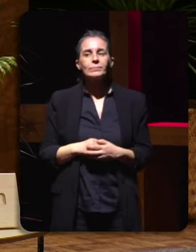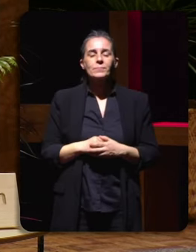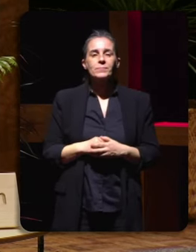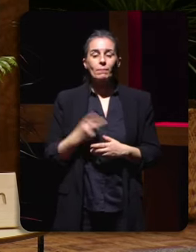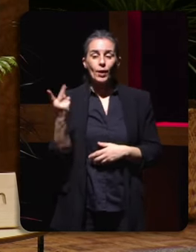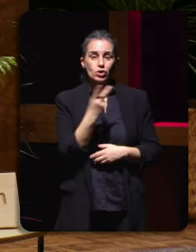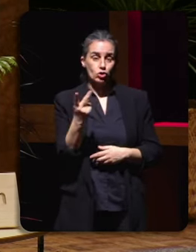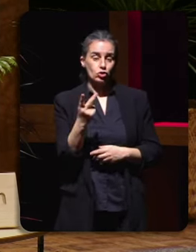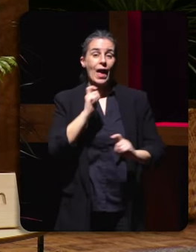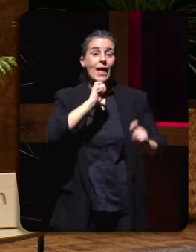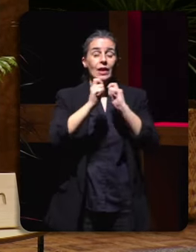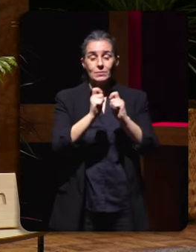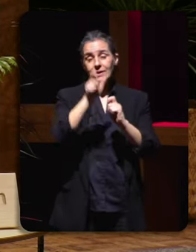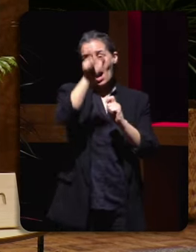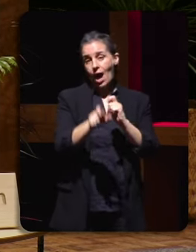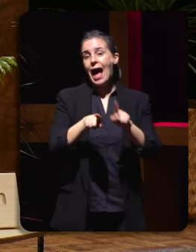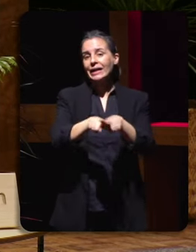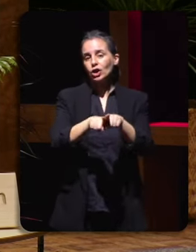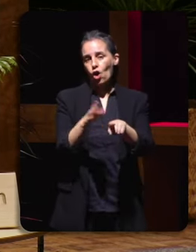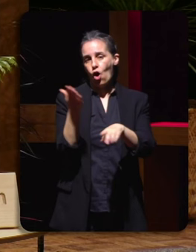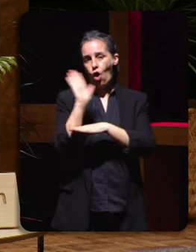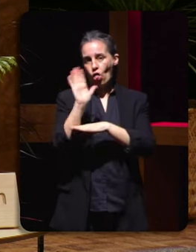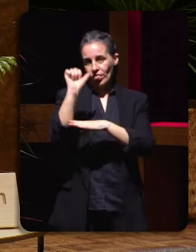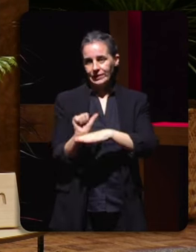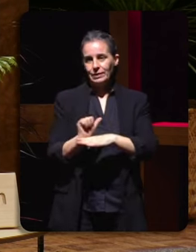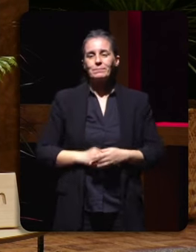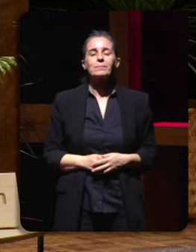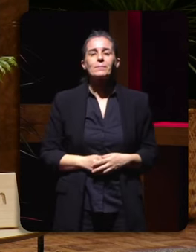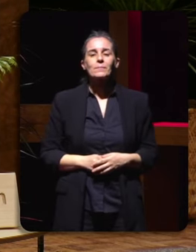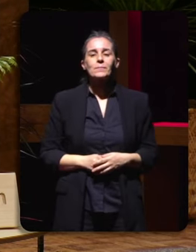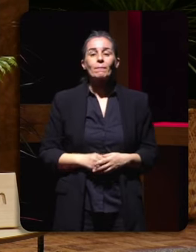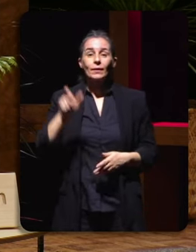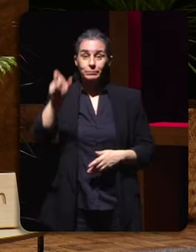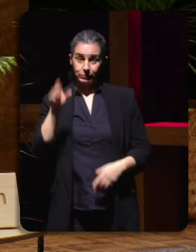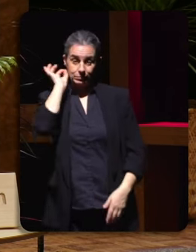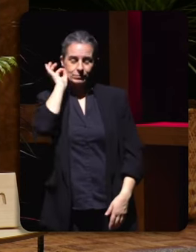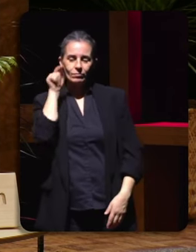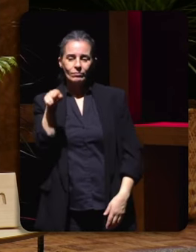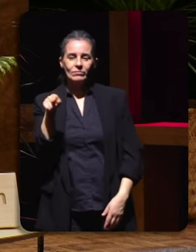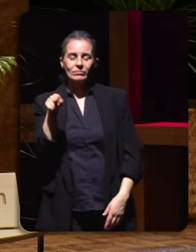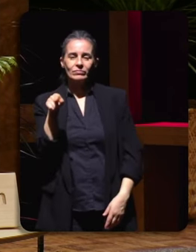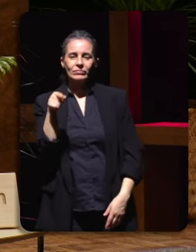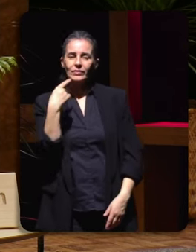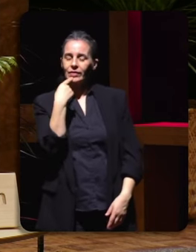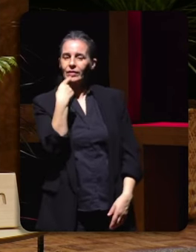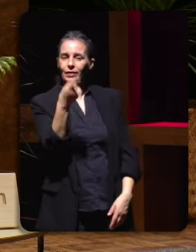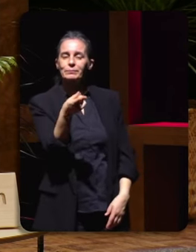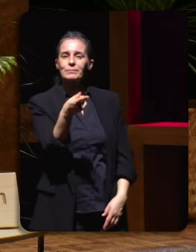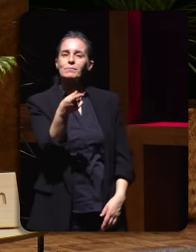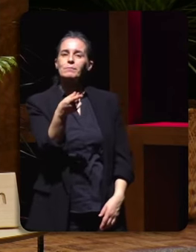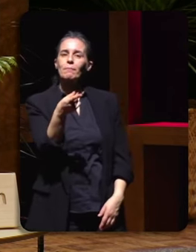unha entrevista a un crítico de cine e ela en un momento determinado dixo bueno